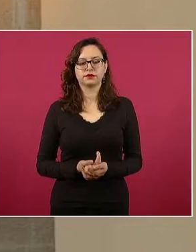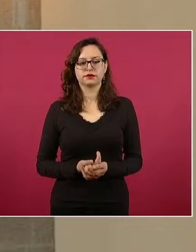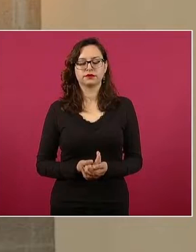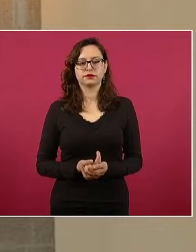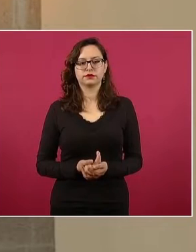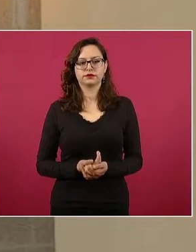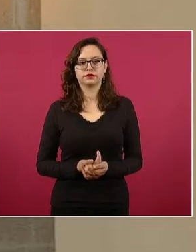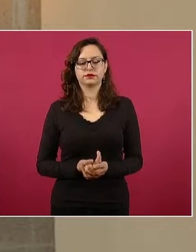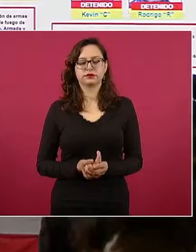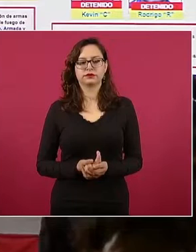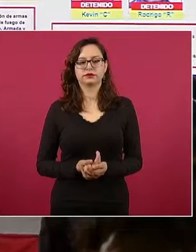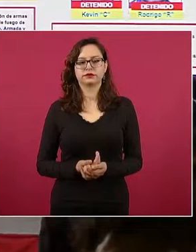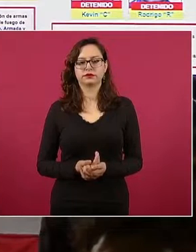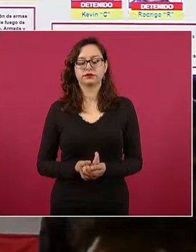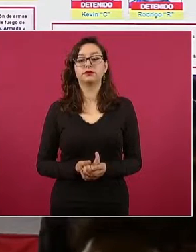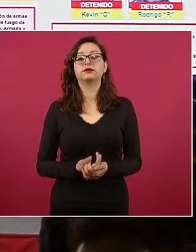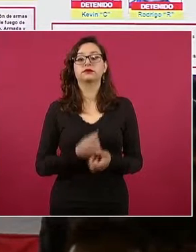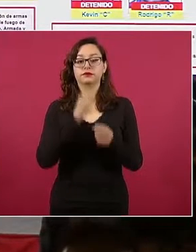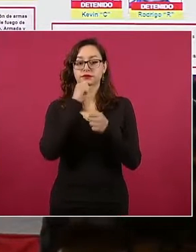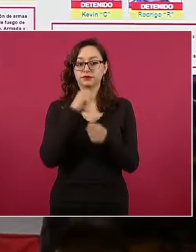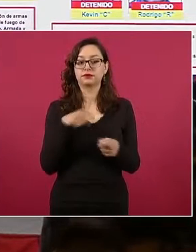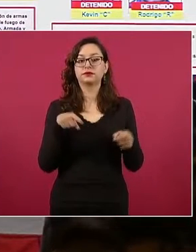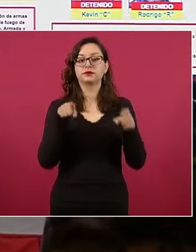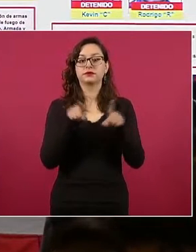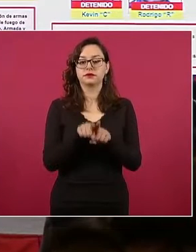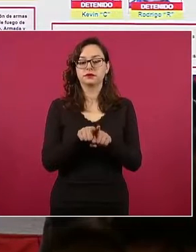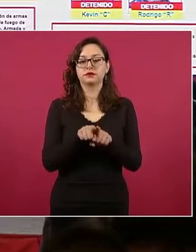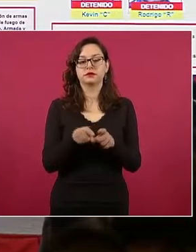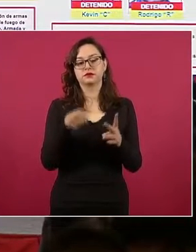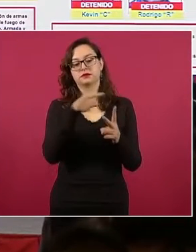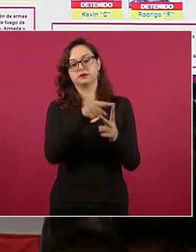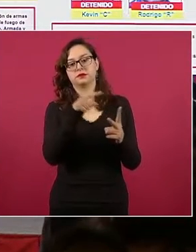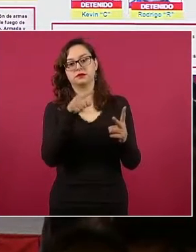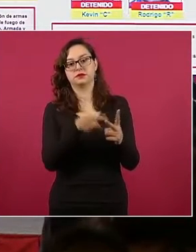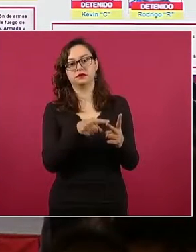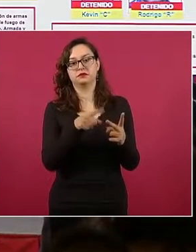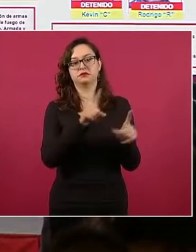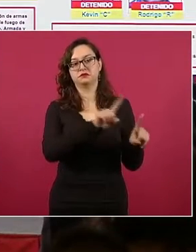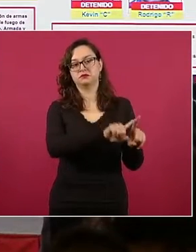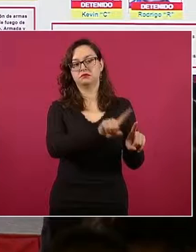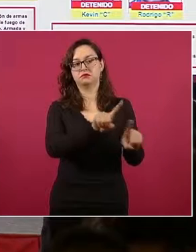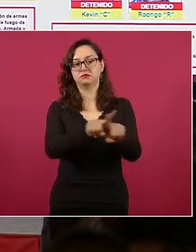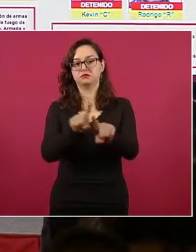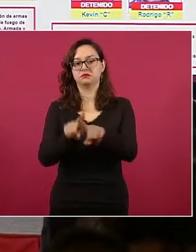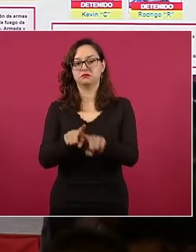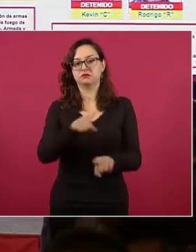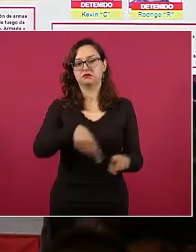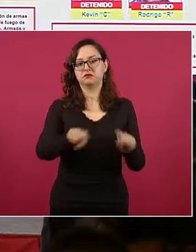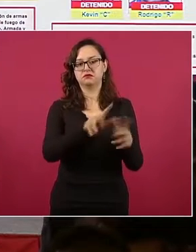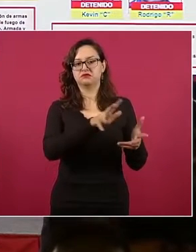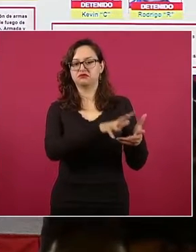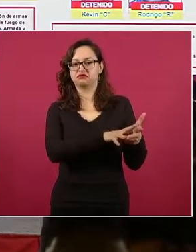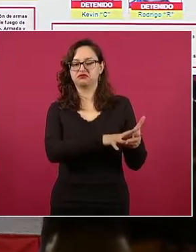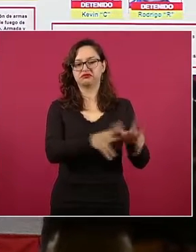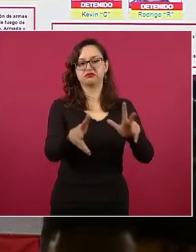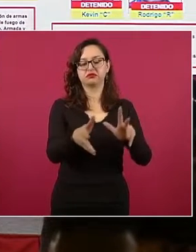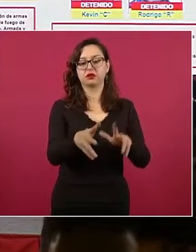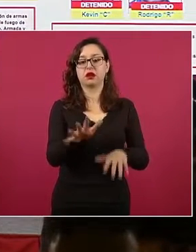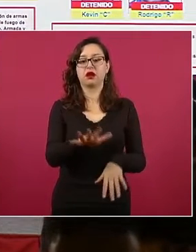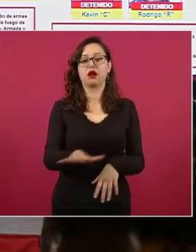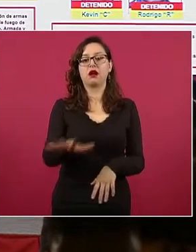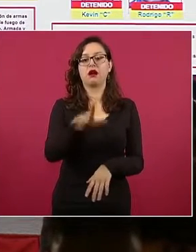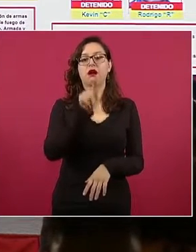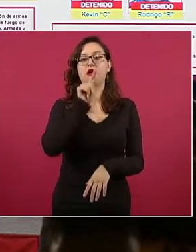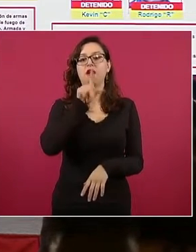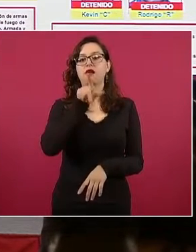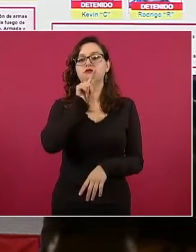También se logró la detención y vinculación de generadores de violencia en Jalisco. El pasado mes